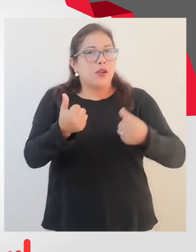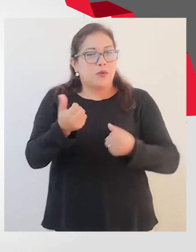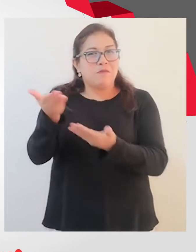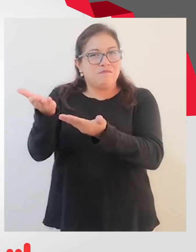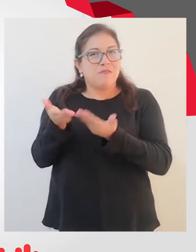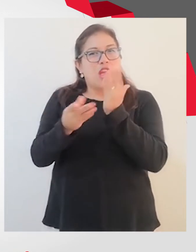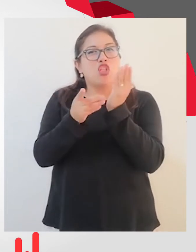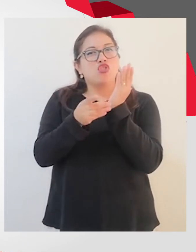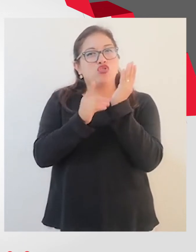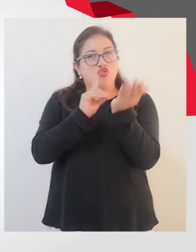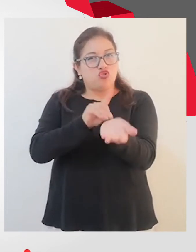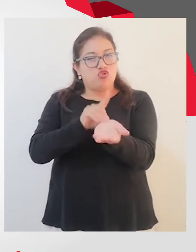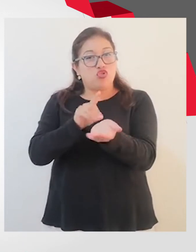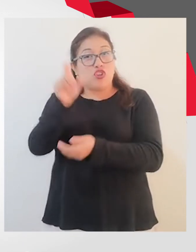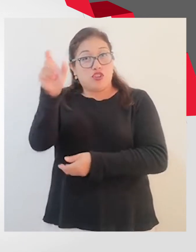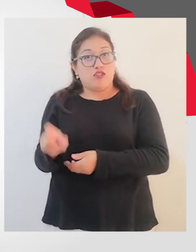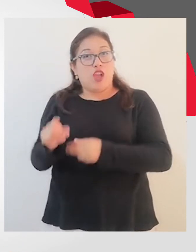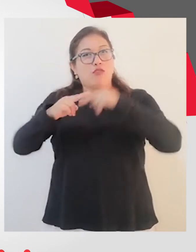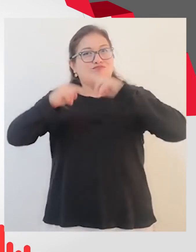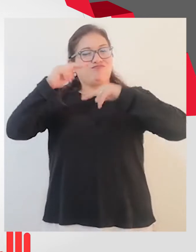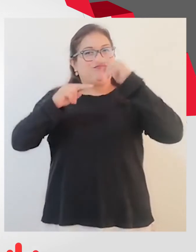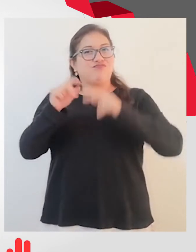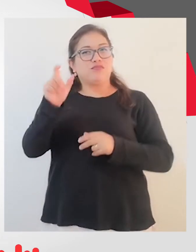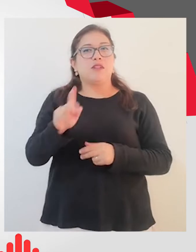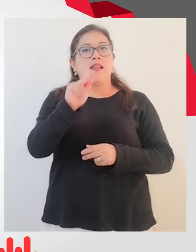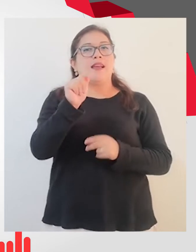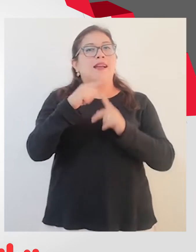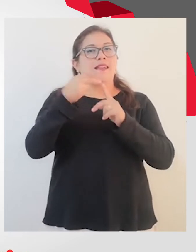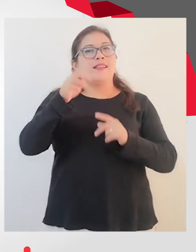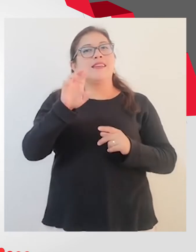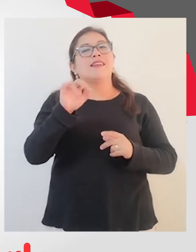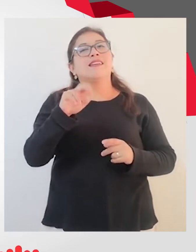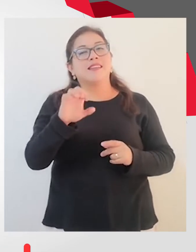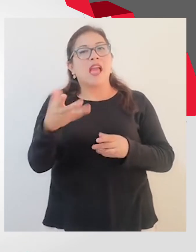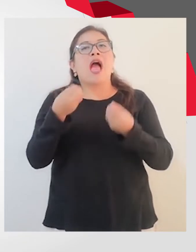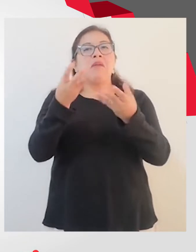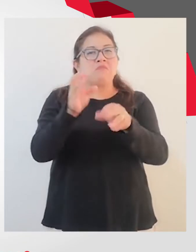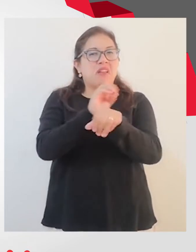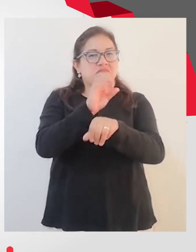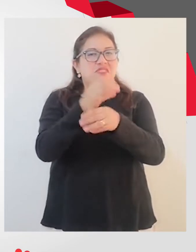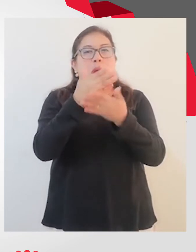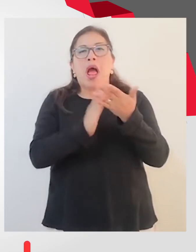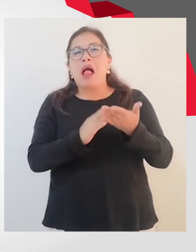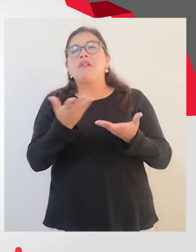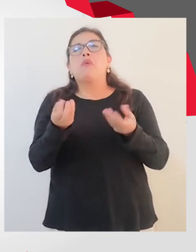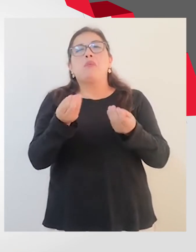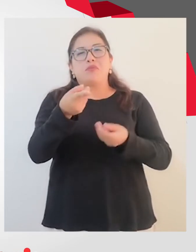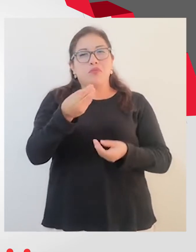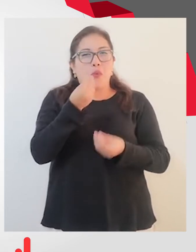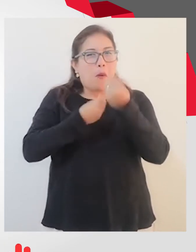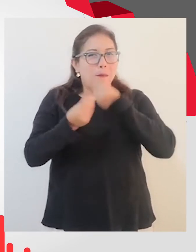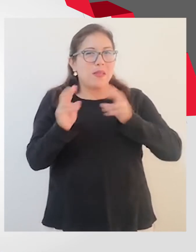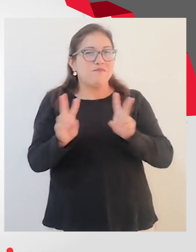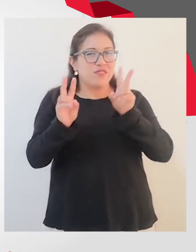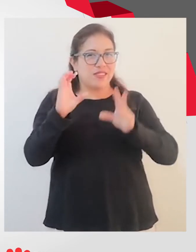especialista, la nutricionista Katherine Cántaro, nos da algunas recomendaciones para consumir